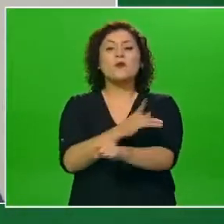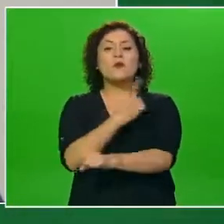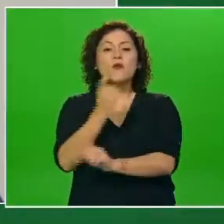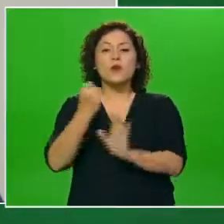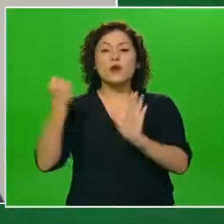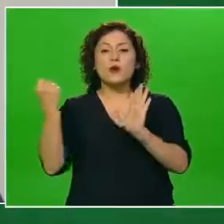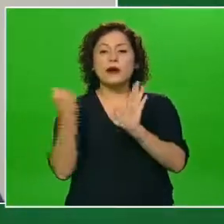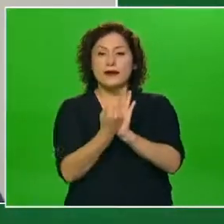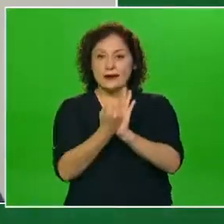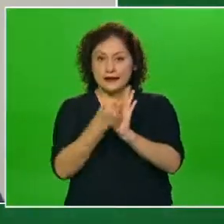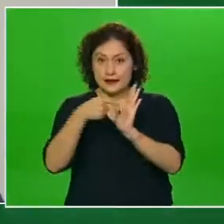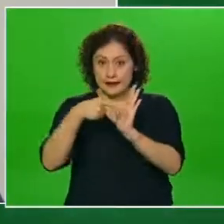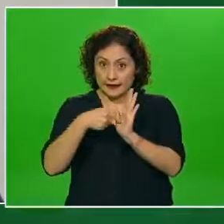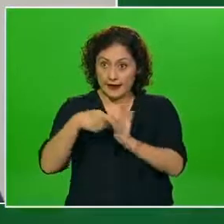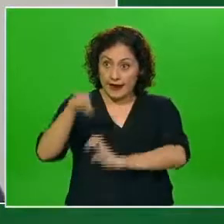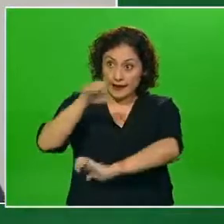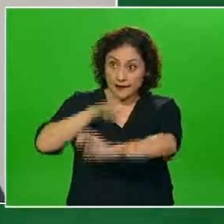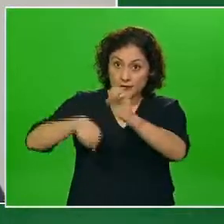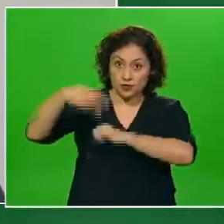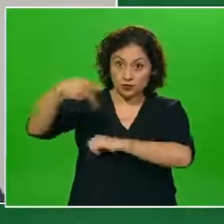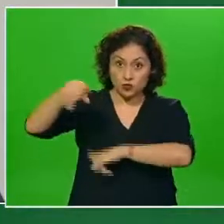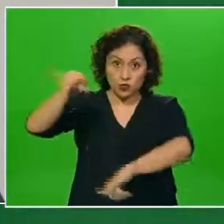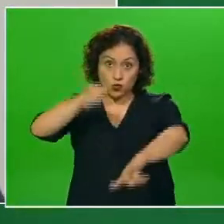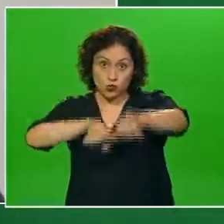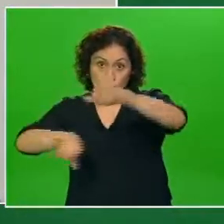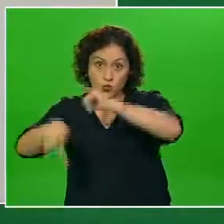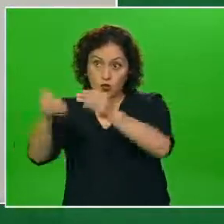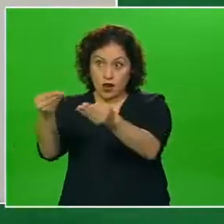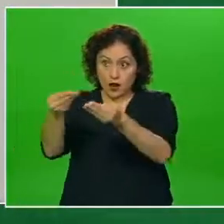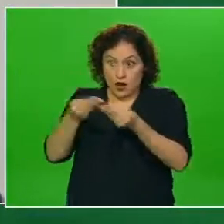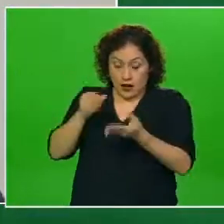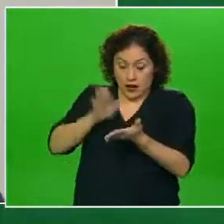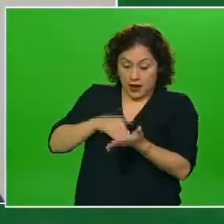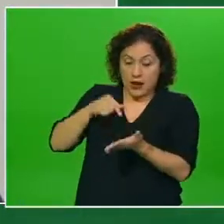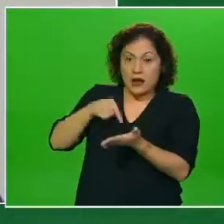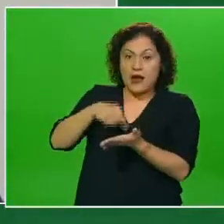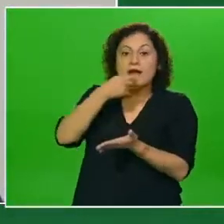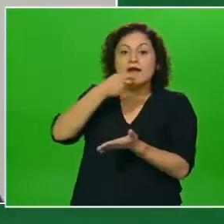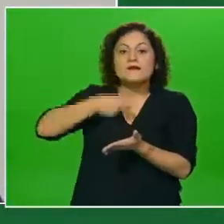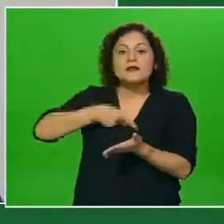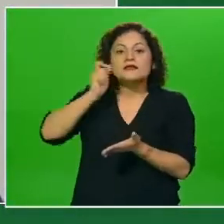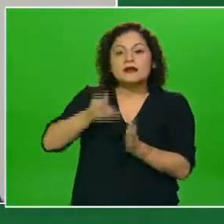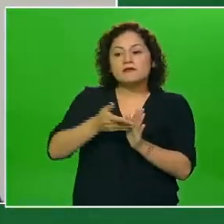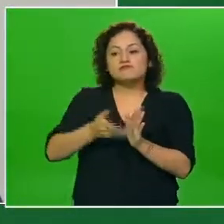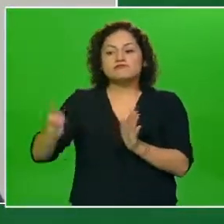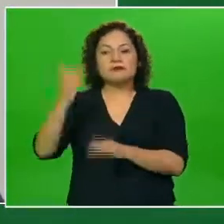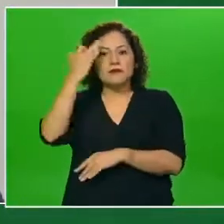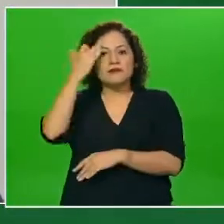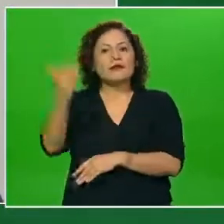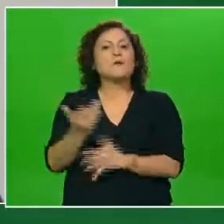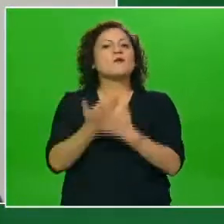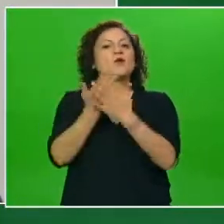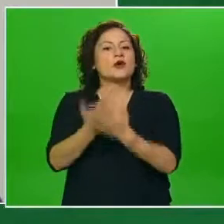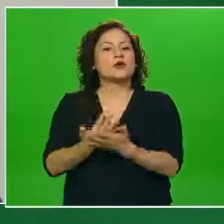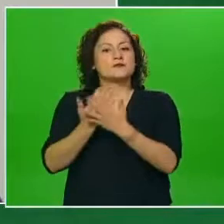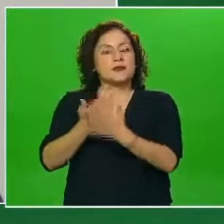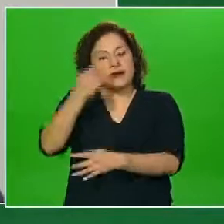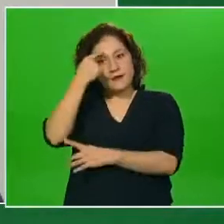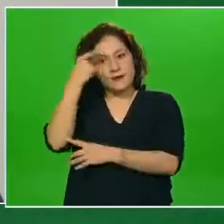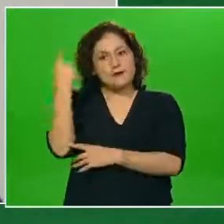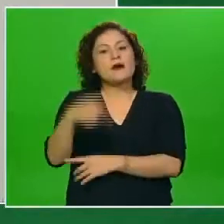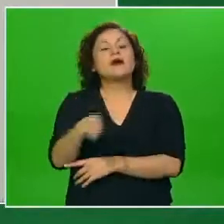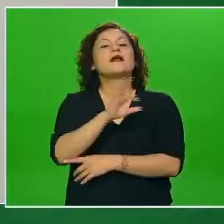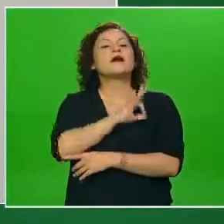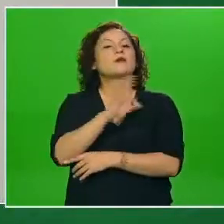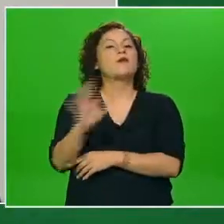el productor de la vacuna refiere que se requiere de esa temporalidad para poder lograr la eficacia